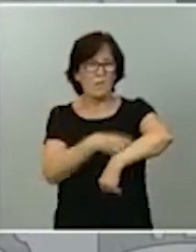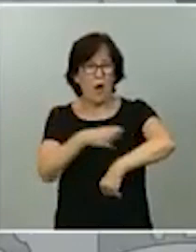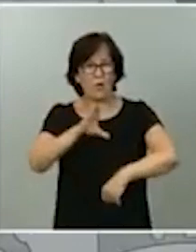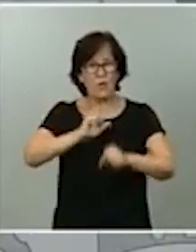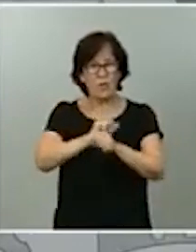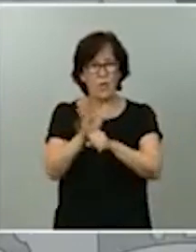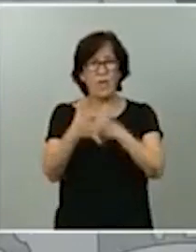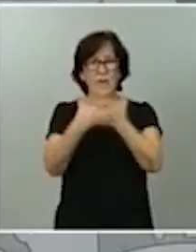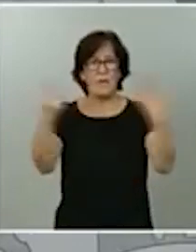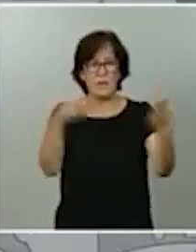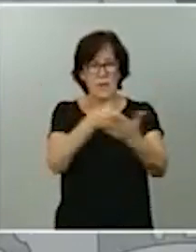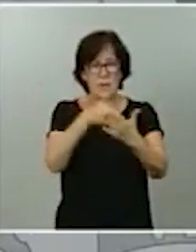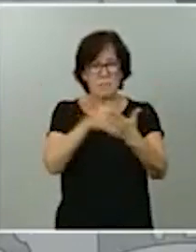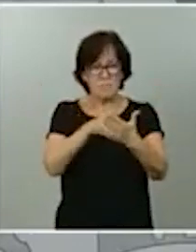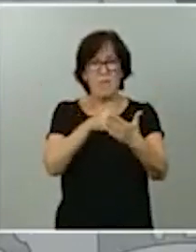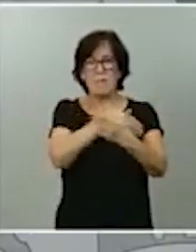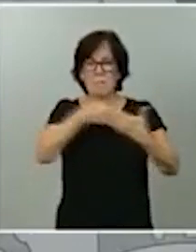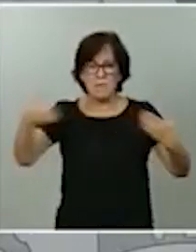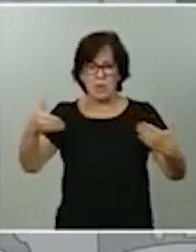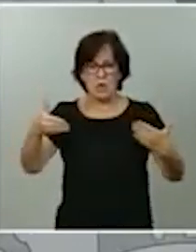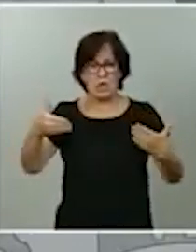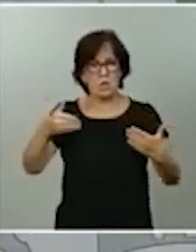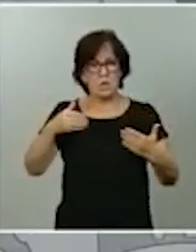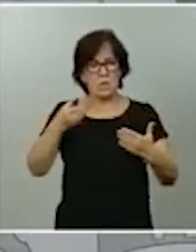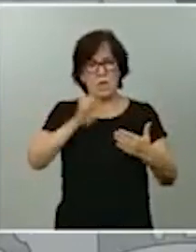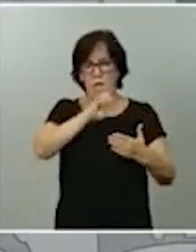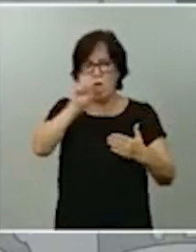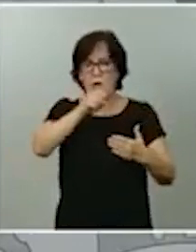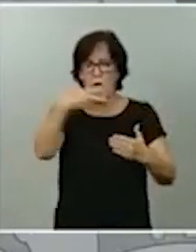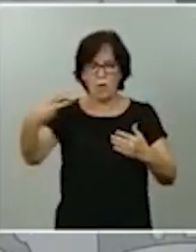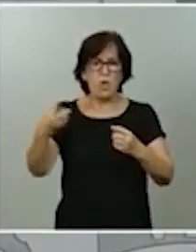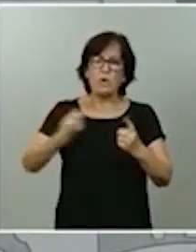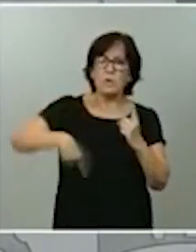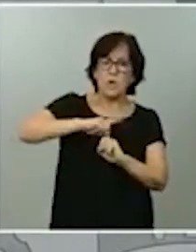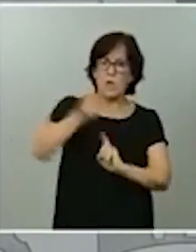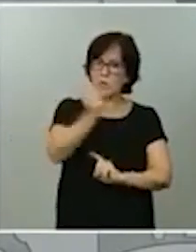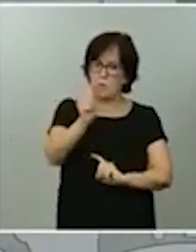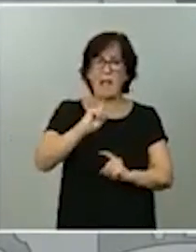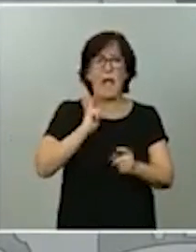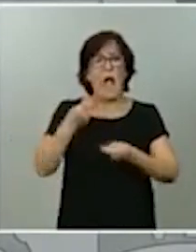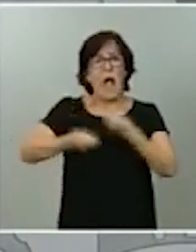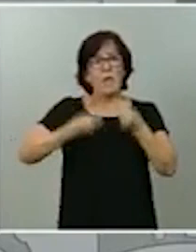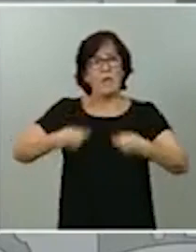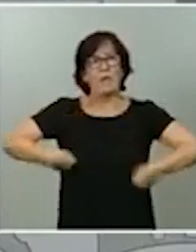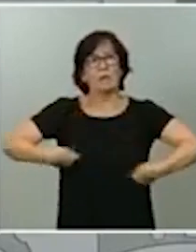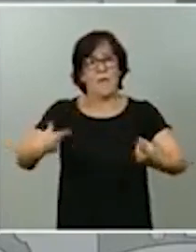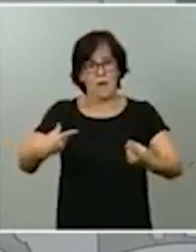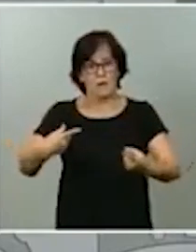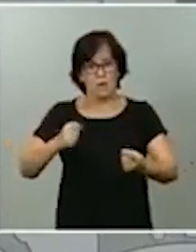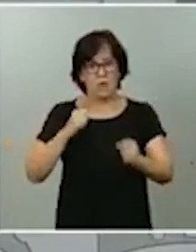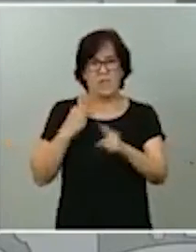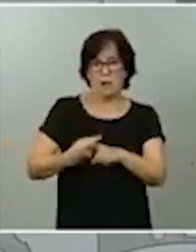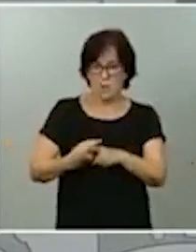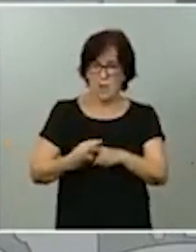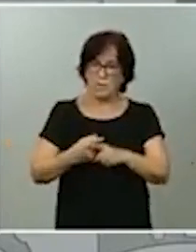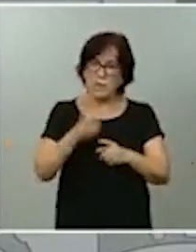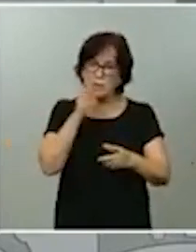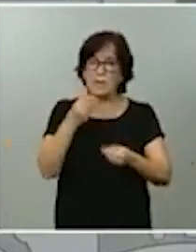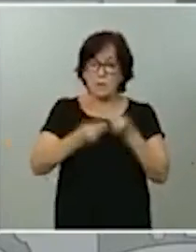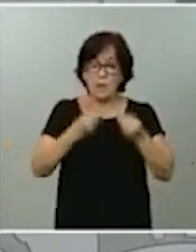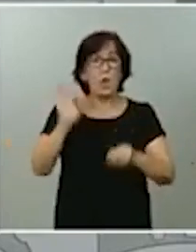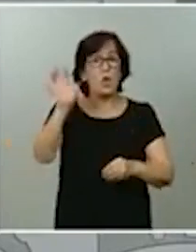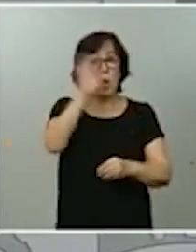millones de euros no reembolsables para afrontar este tipo de gastos extraordinarios, pero, no obstante, aquellas comunidades autónomas que no